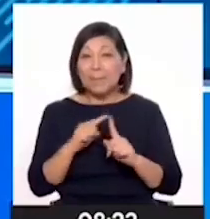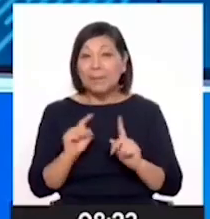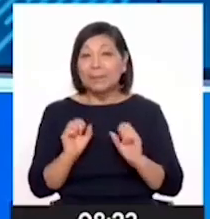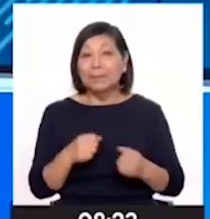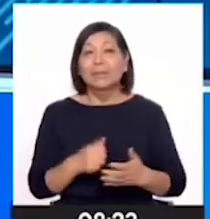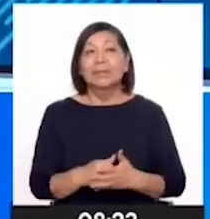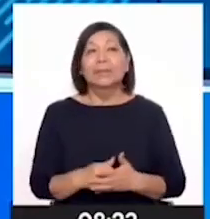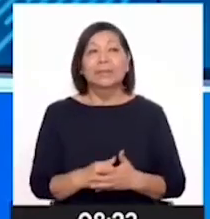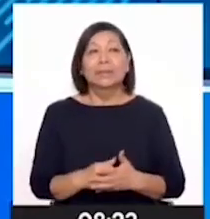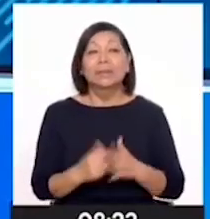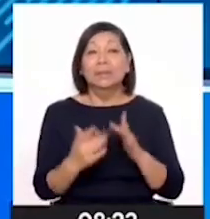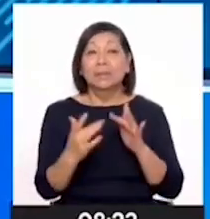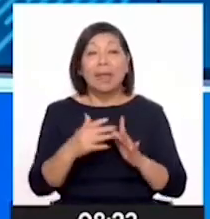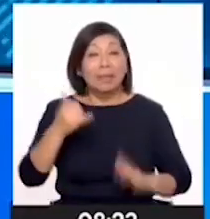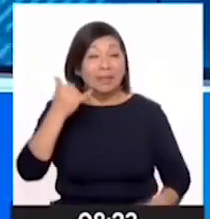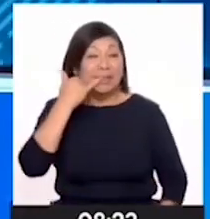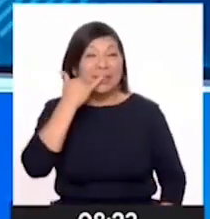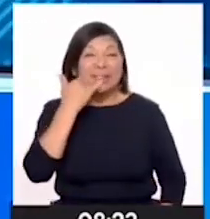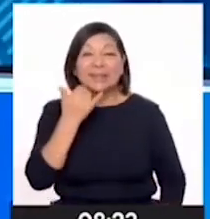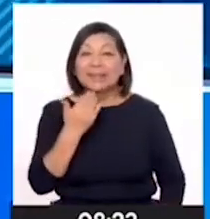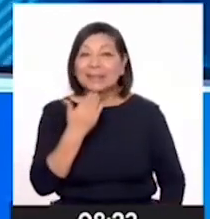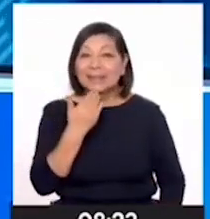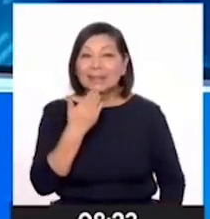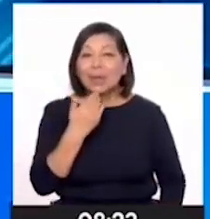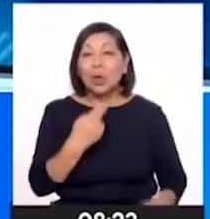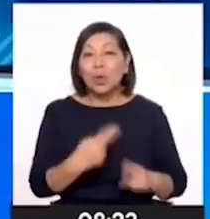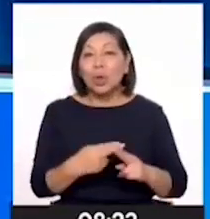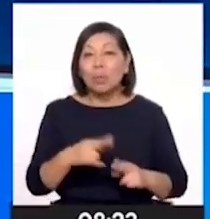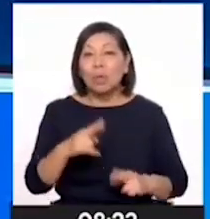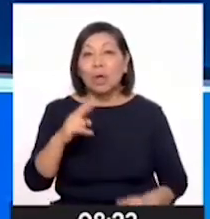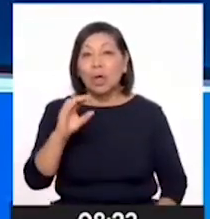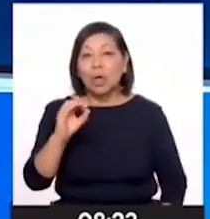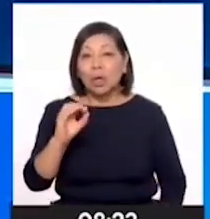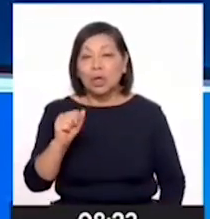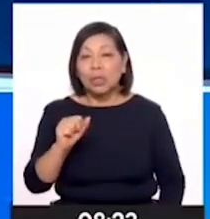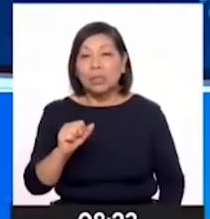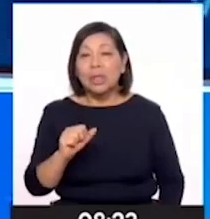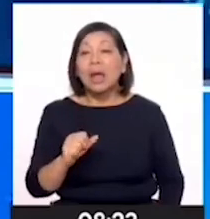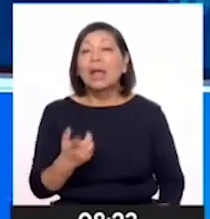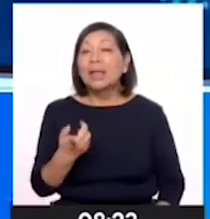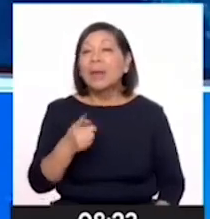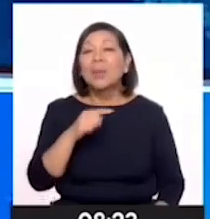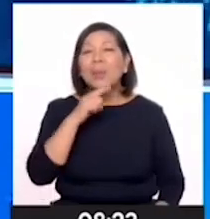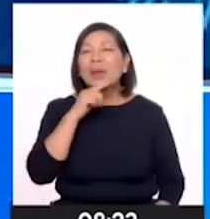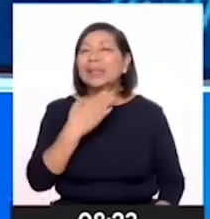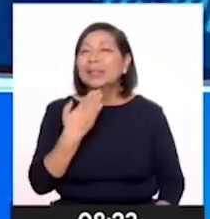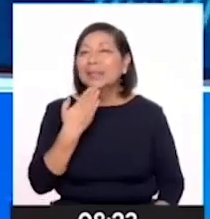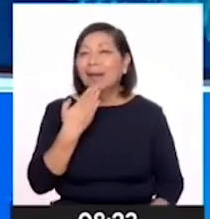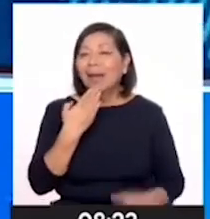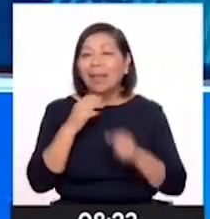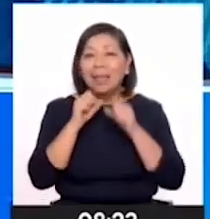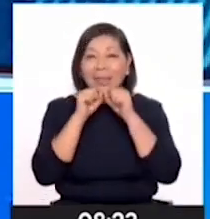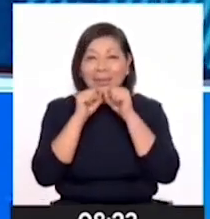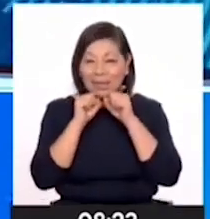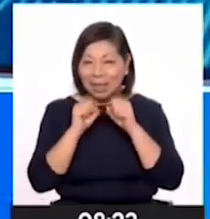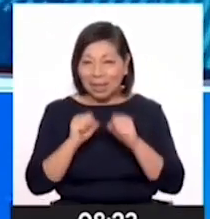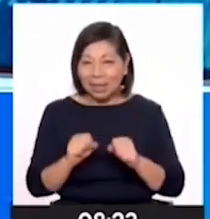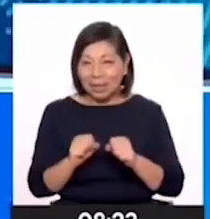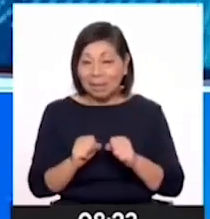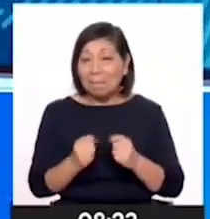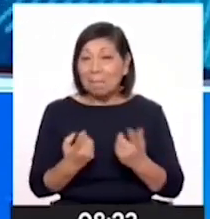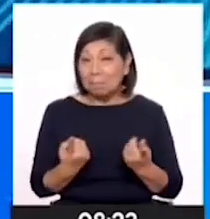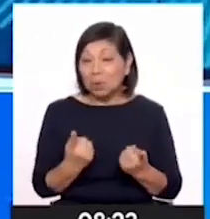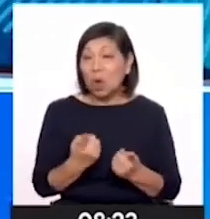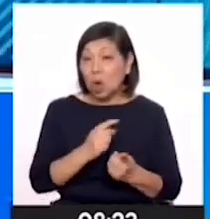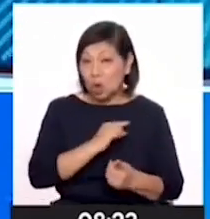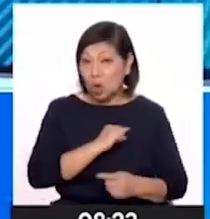Por eso estamos en enlace telefónico con Rosa Vázquez Cuadrado, ella es secretaria de la Asamblea Nacional de Gobiernos Regionales y